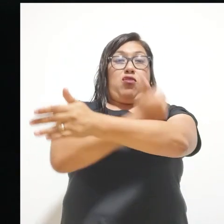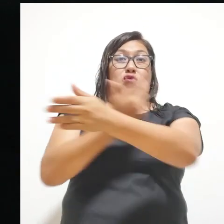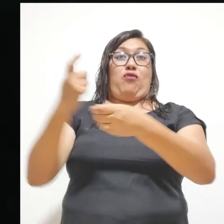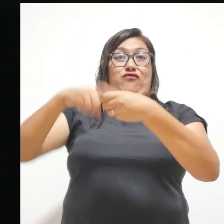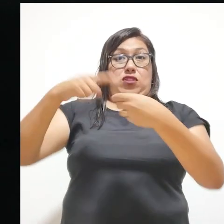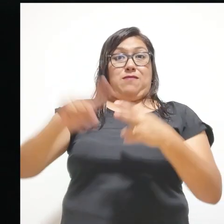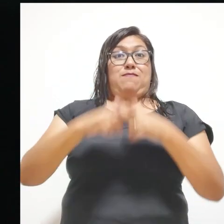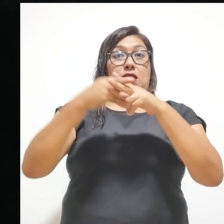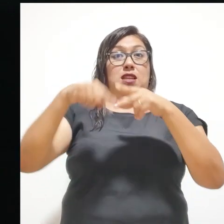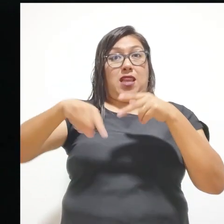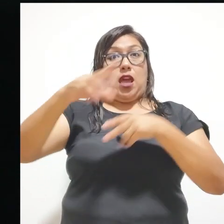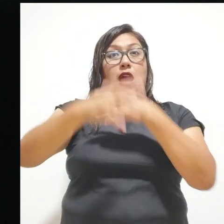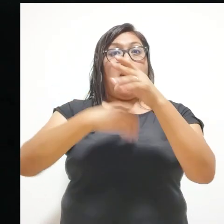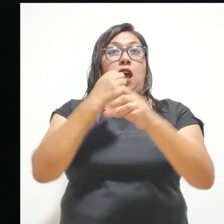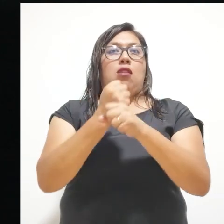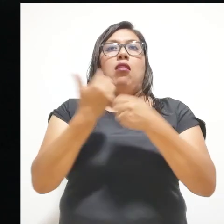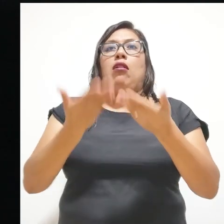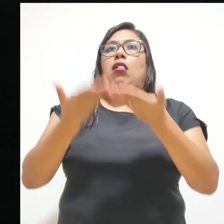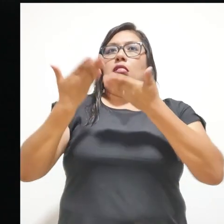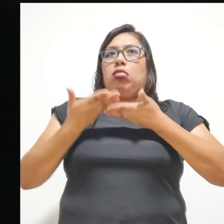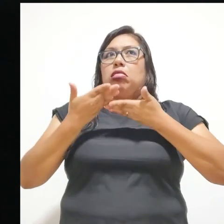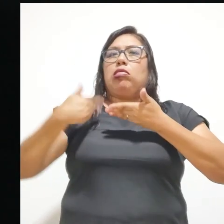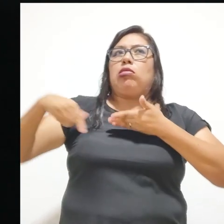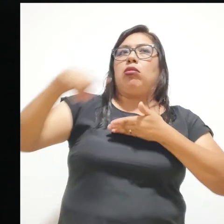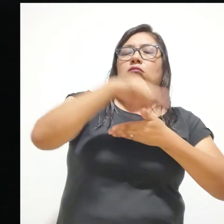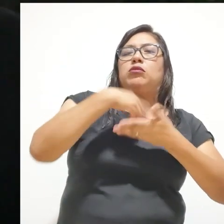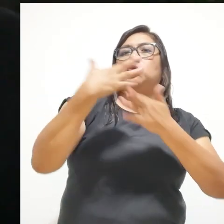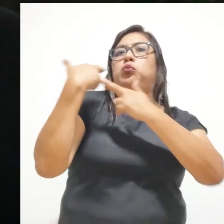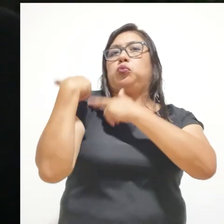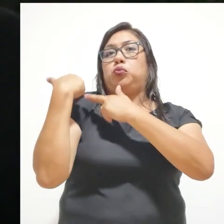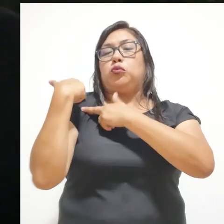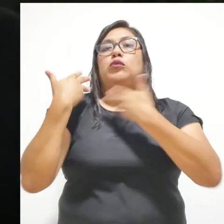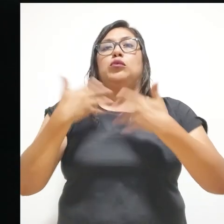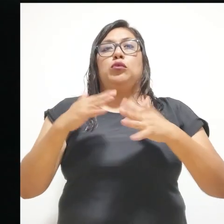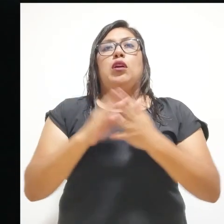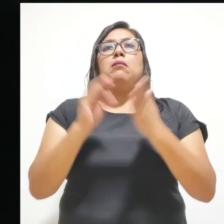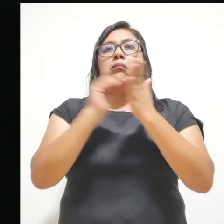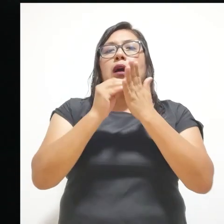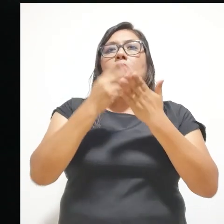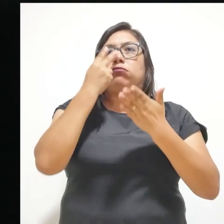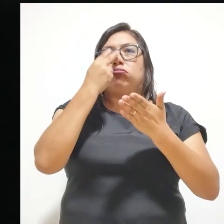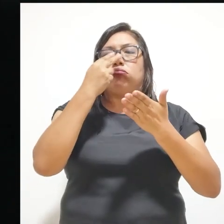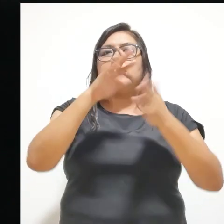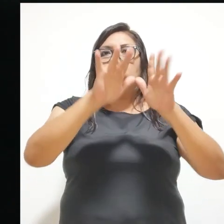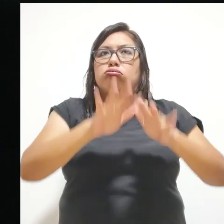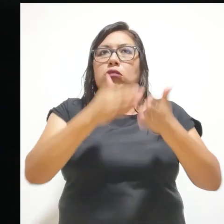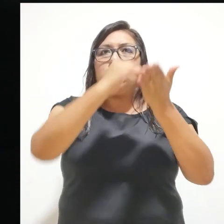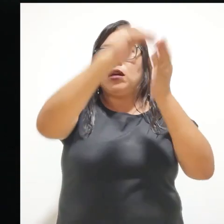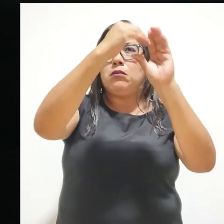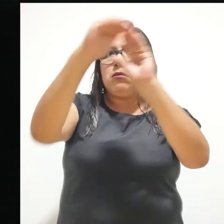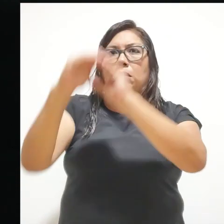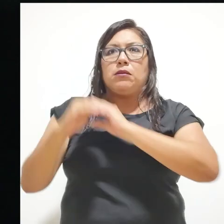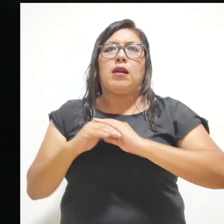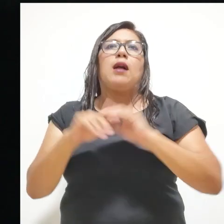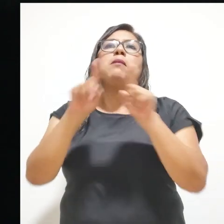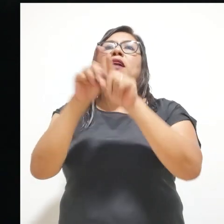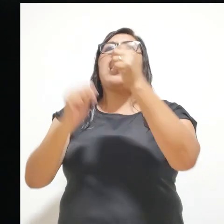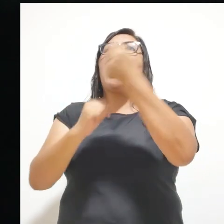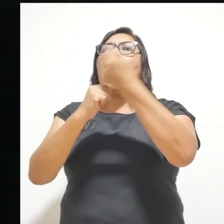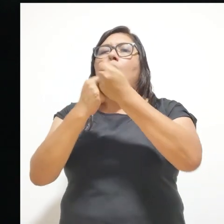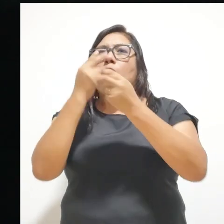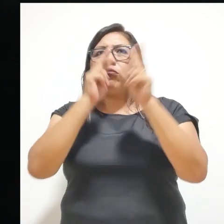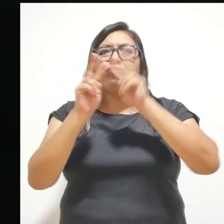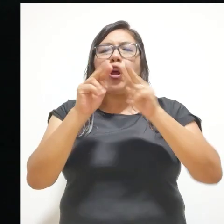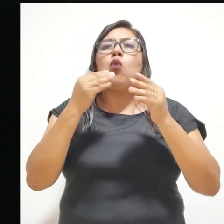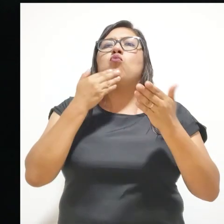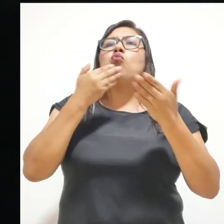gobiernos regionales y municipales, nos toca nuevamente hacer... Incidencia. Así es, incidencia, pero también ya un acompañamiento